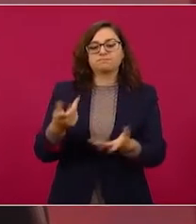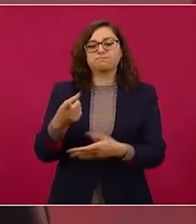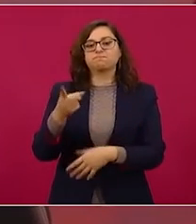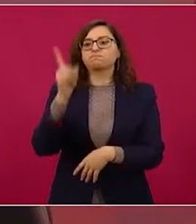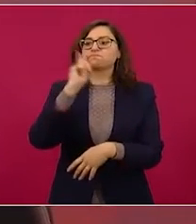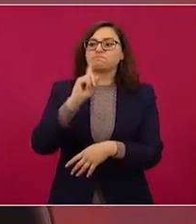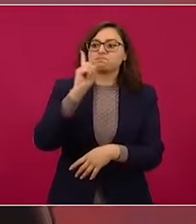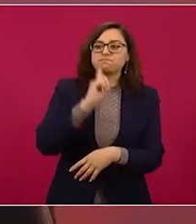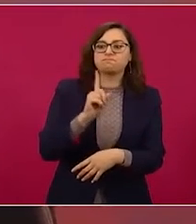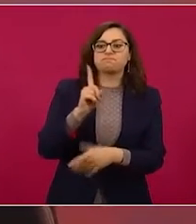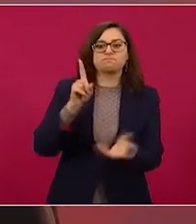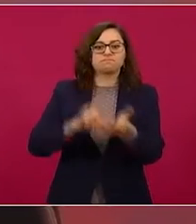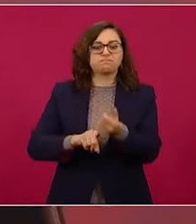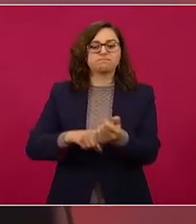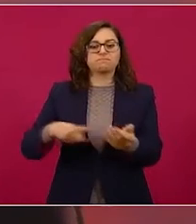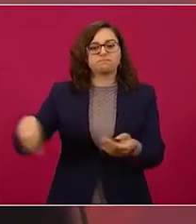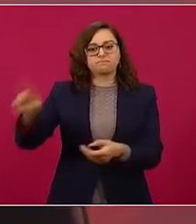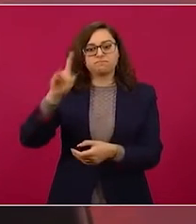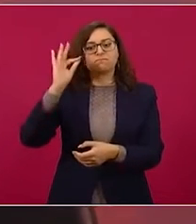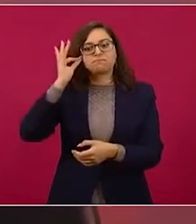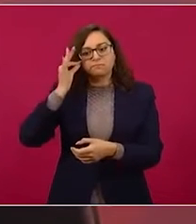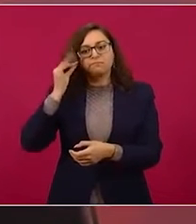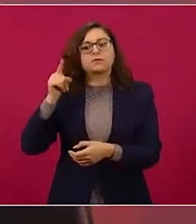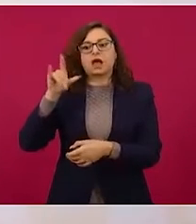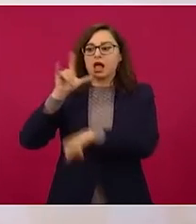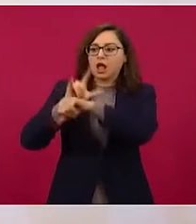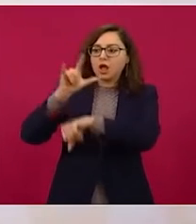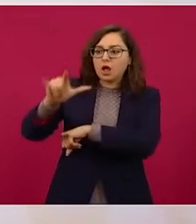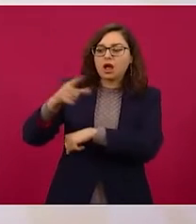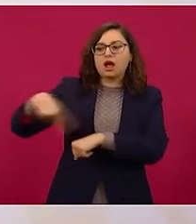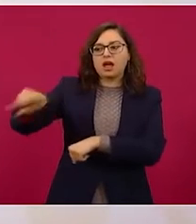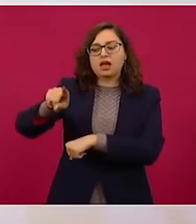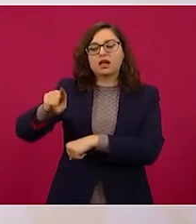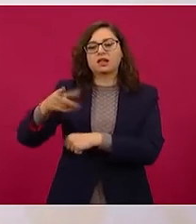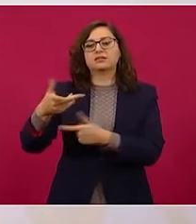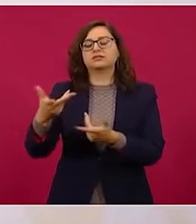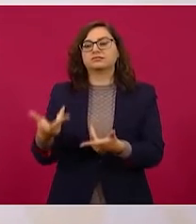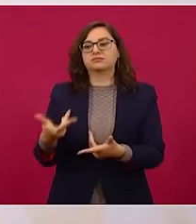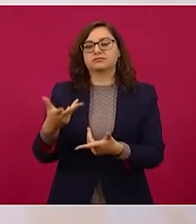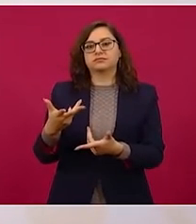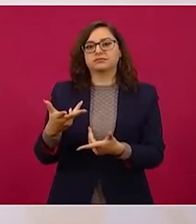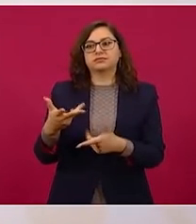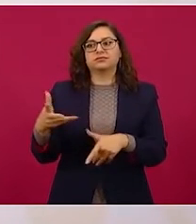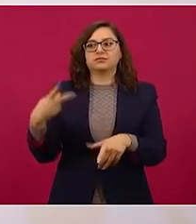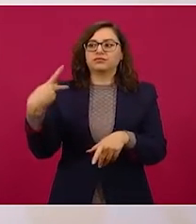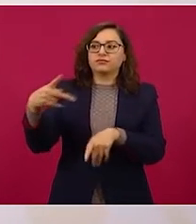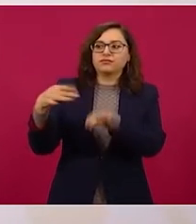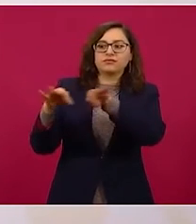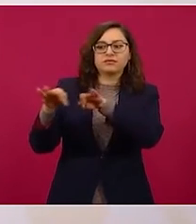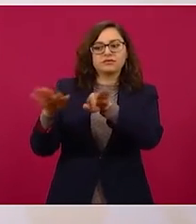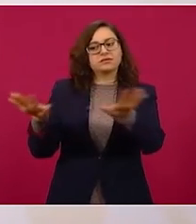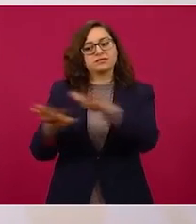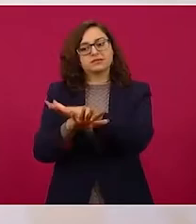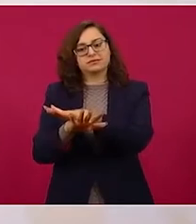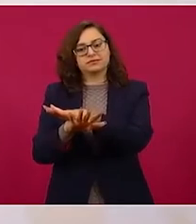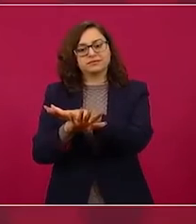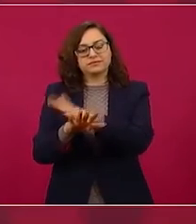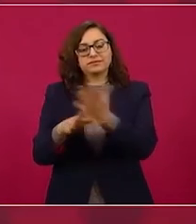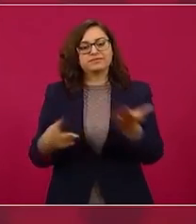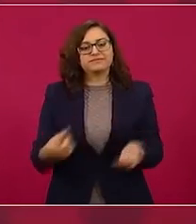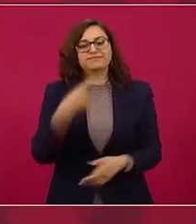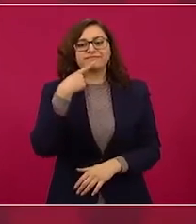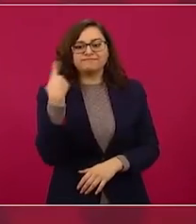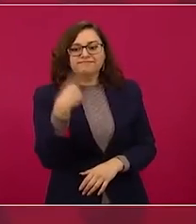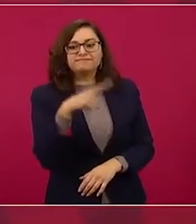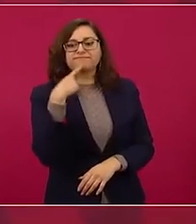porque recibo quejas, por eso estoy hablando constantemente